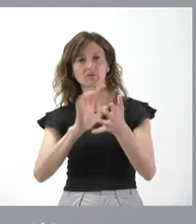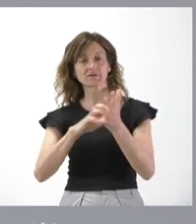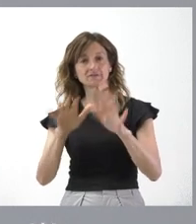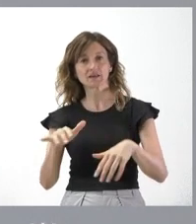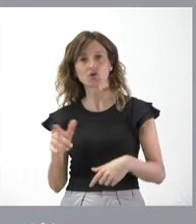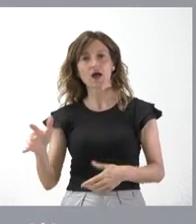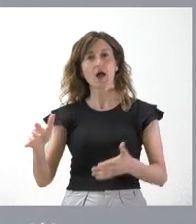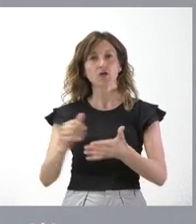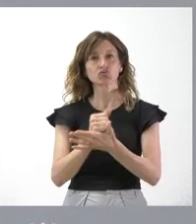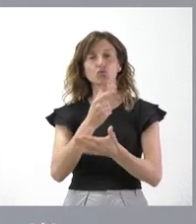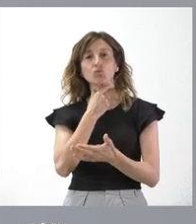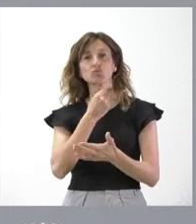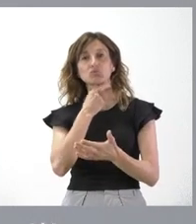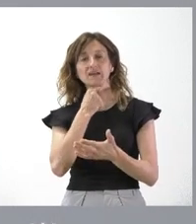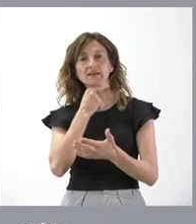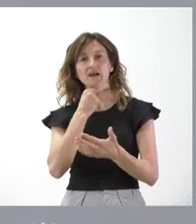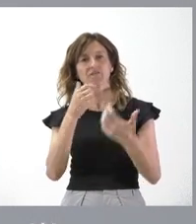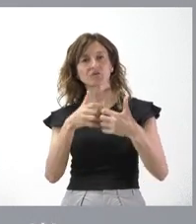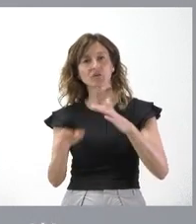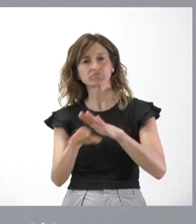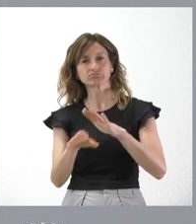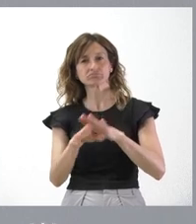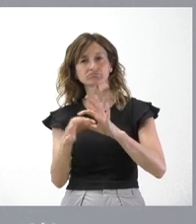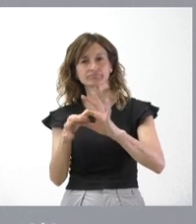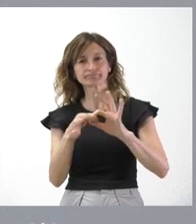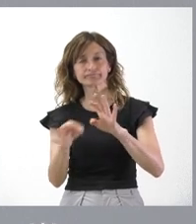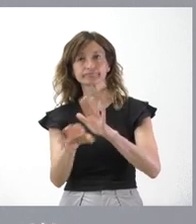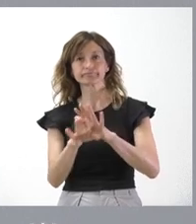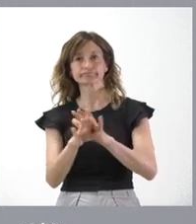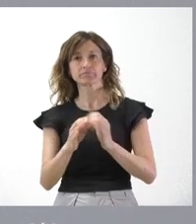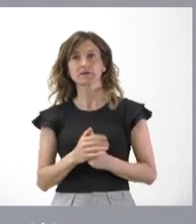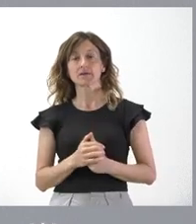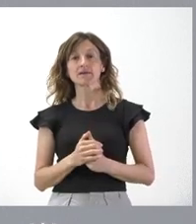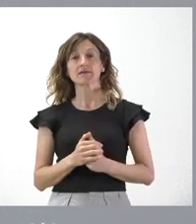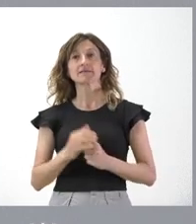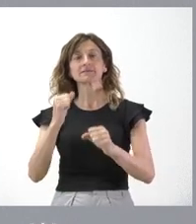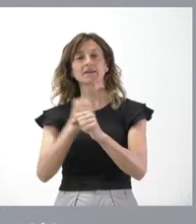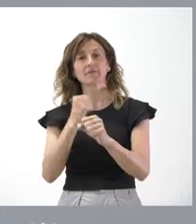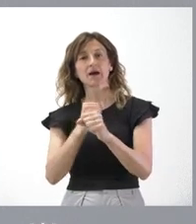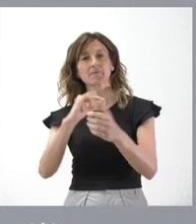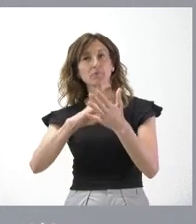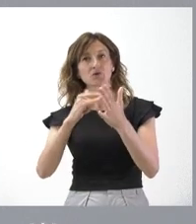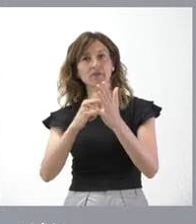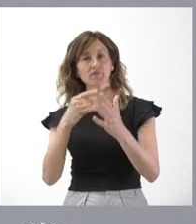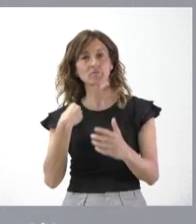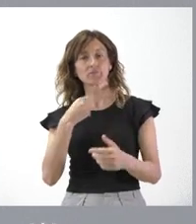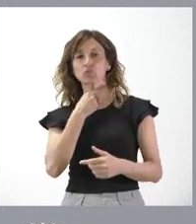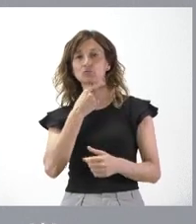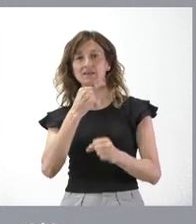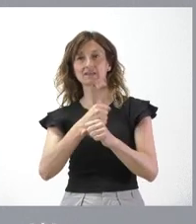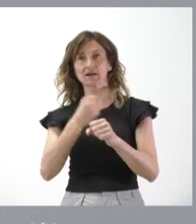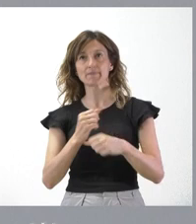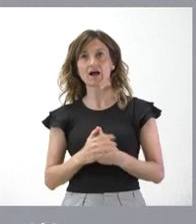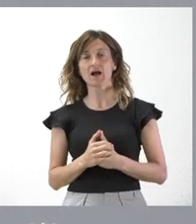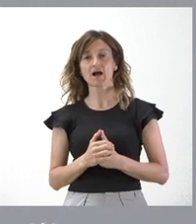a todos nos gustaría dar continuidad a la actual composición del Gobierno y nos gustaría seguir trabajando por este proyecto, que es el proyecto que estamos